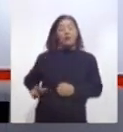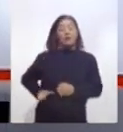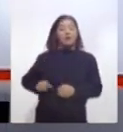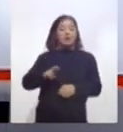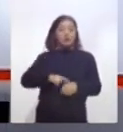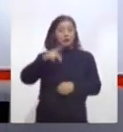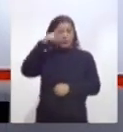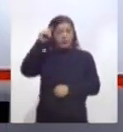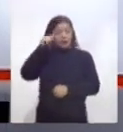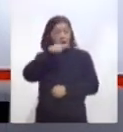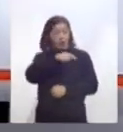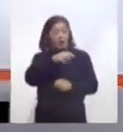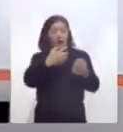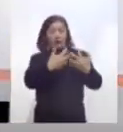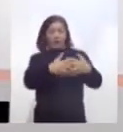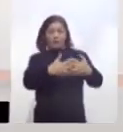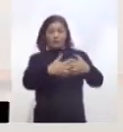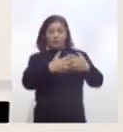Mena al sector empresarial.